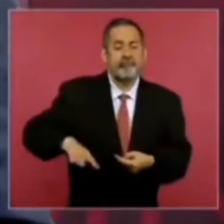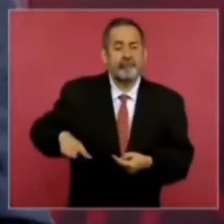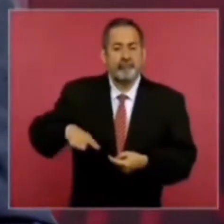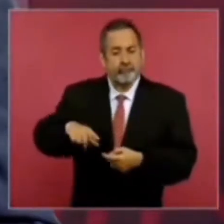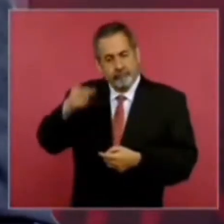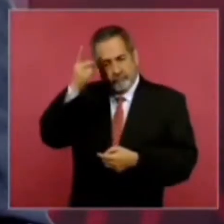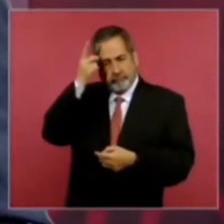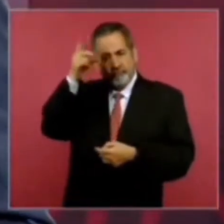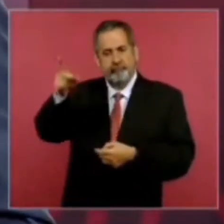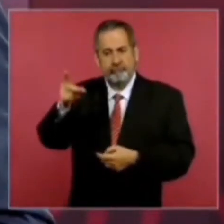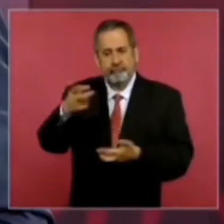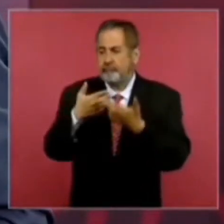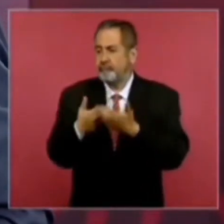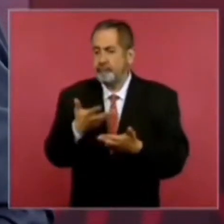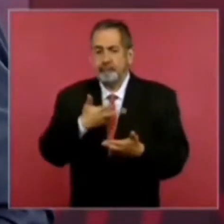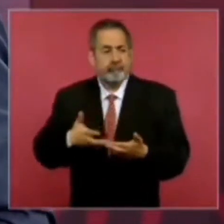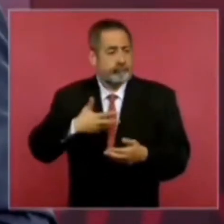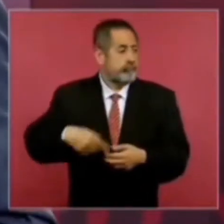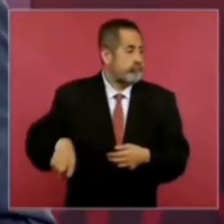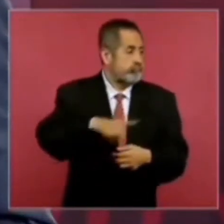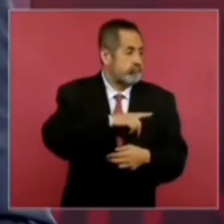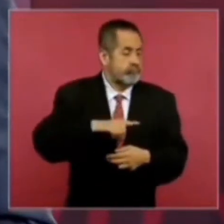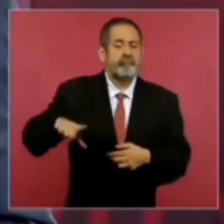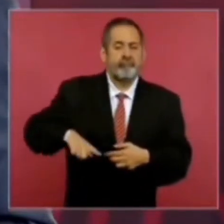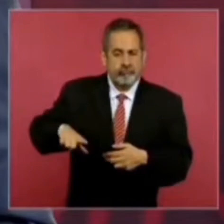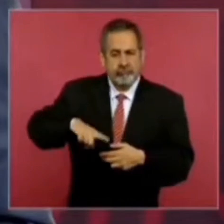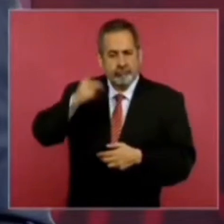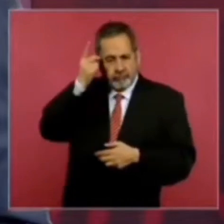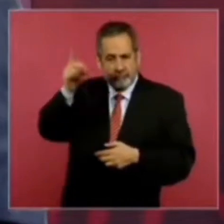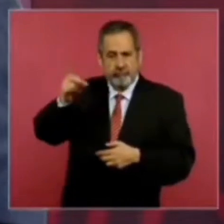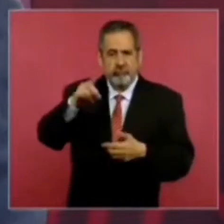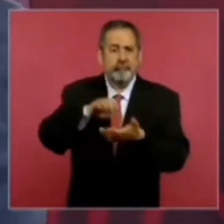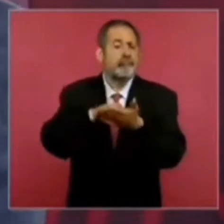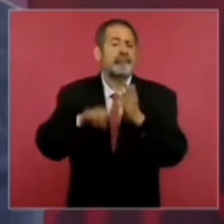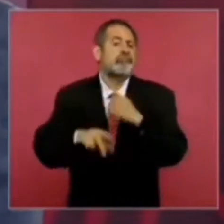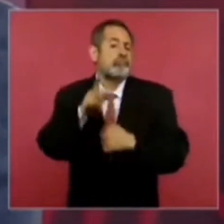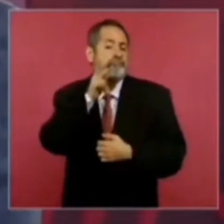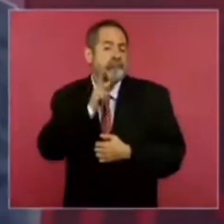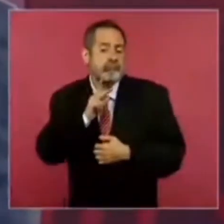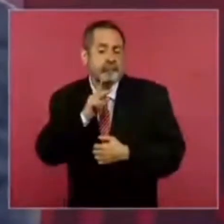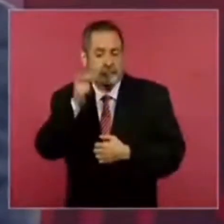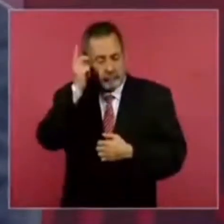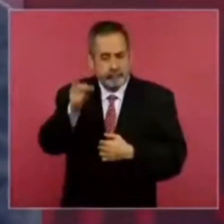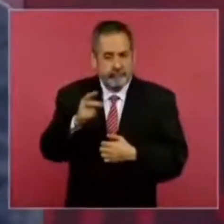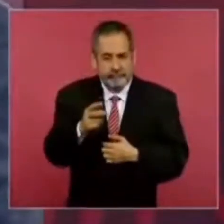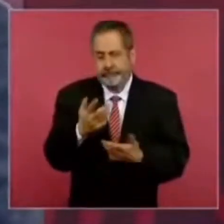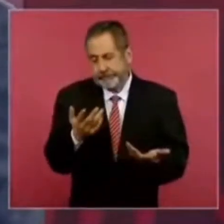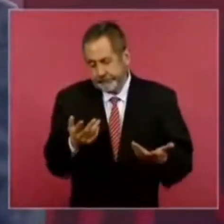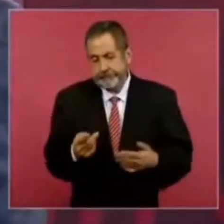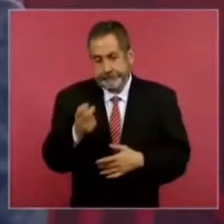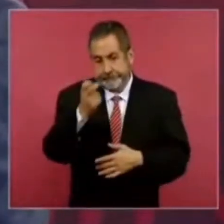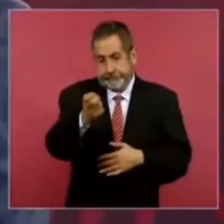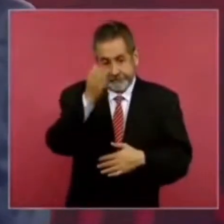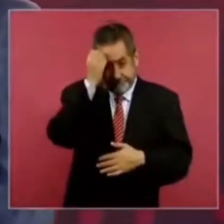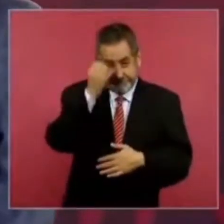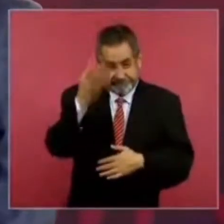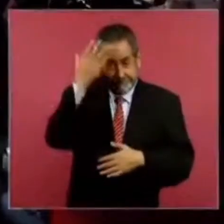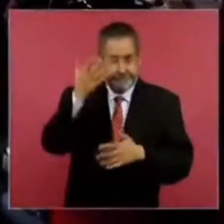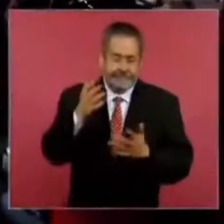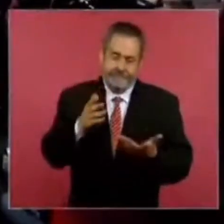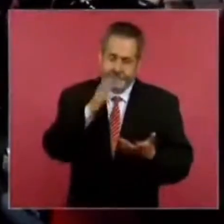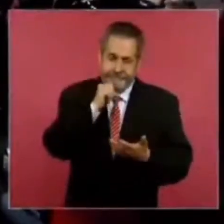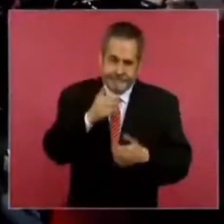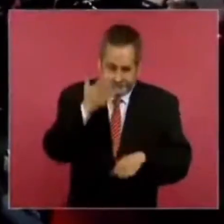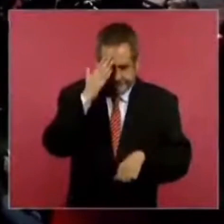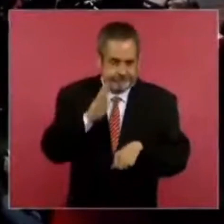en especial el petróleo. Entonces, no podemos olvidar eso. También